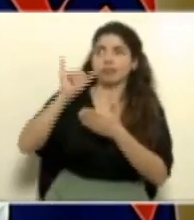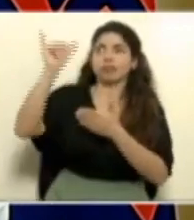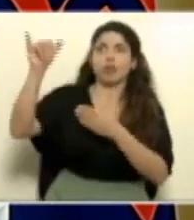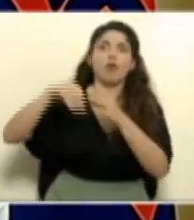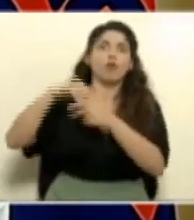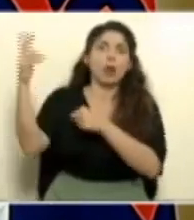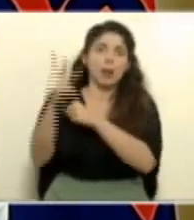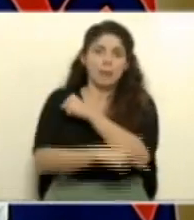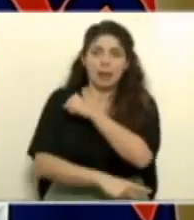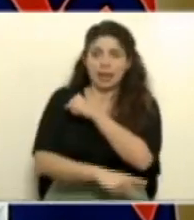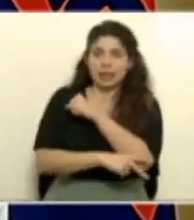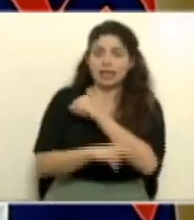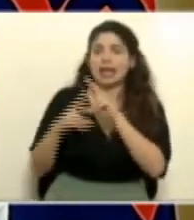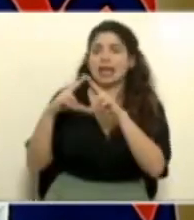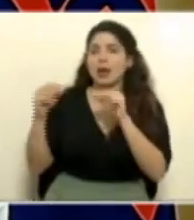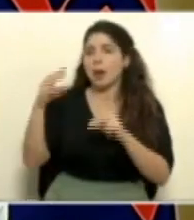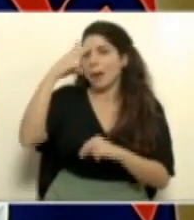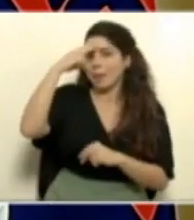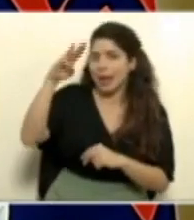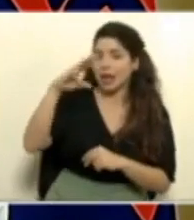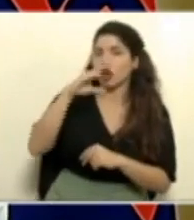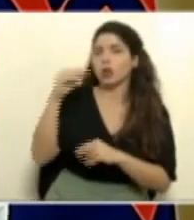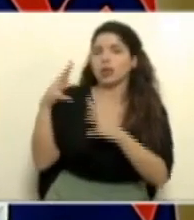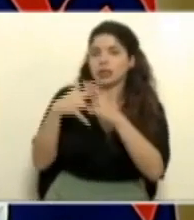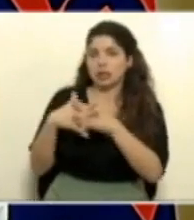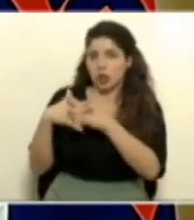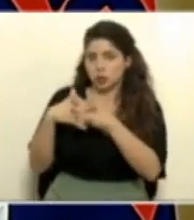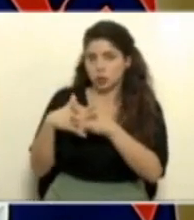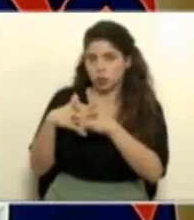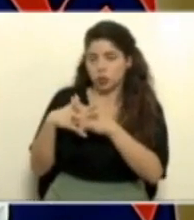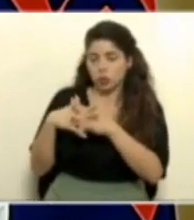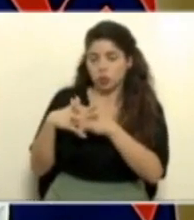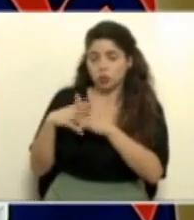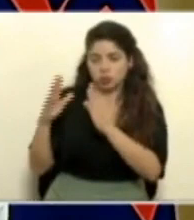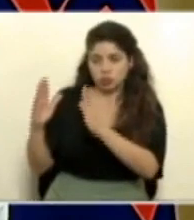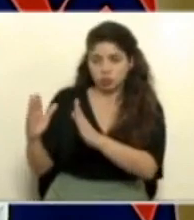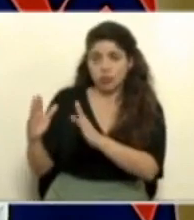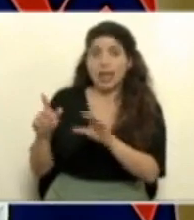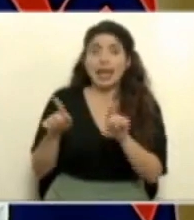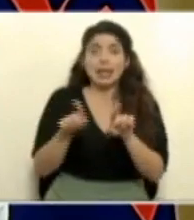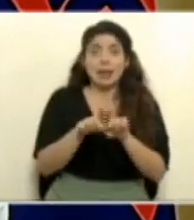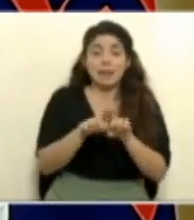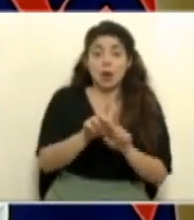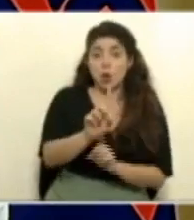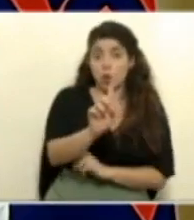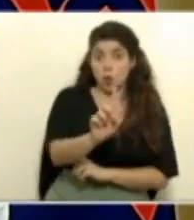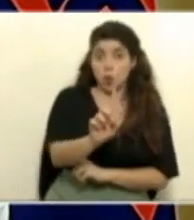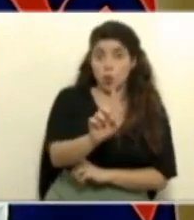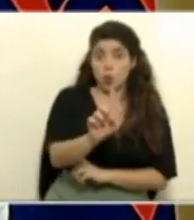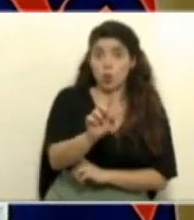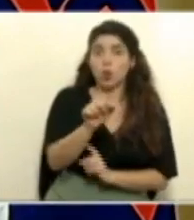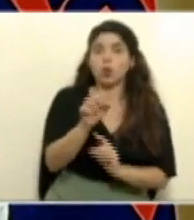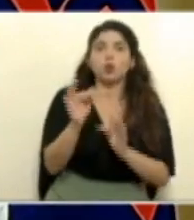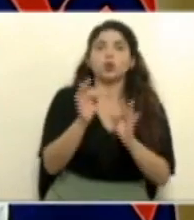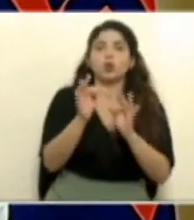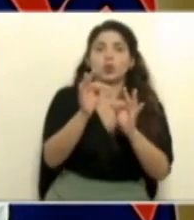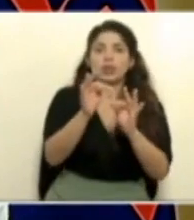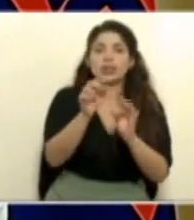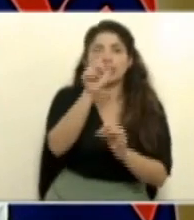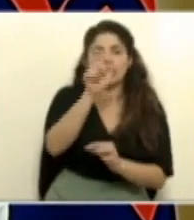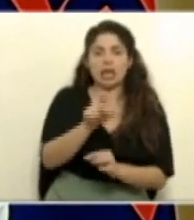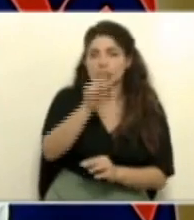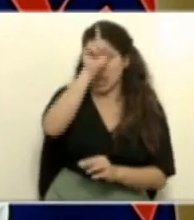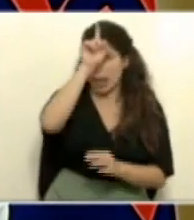a países como Nicaragua, México y Estados Unidos. Y además tenemos uno de los casos, es un turista de origen